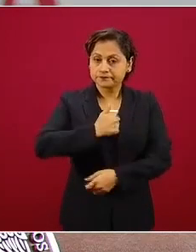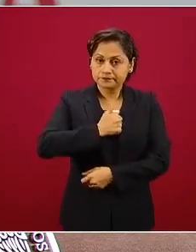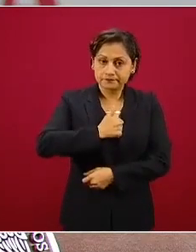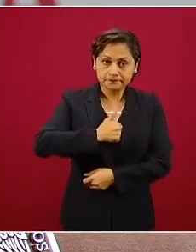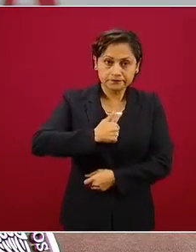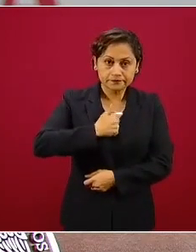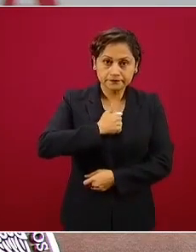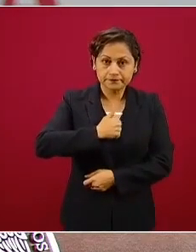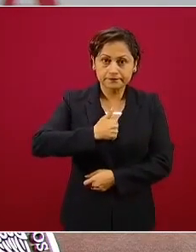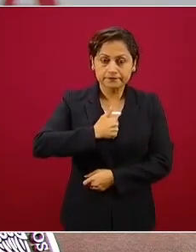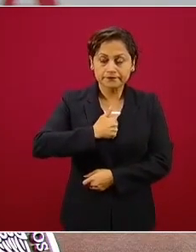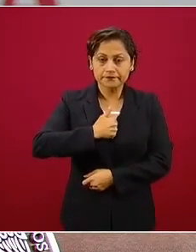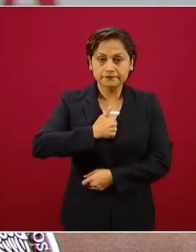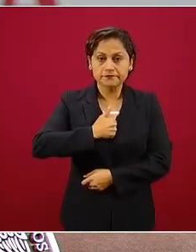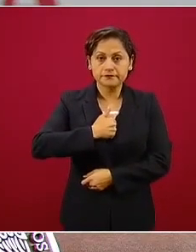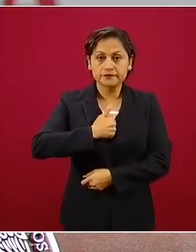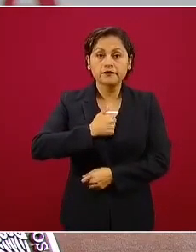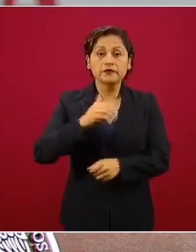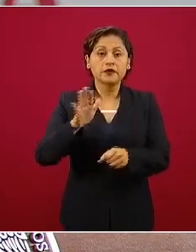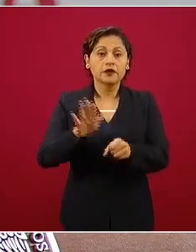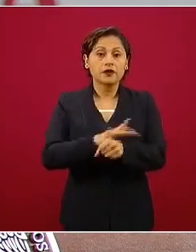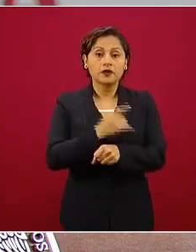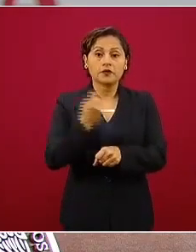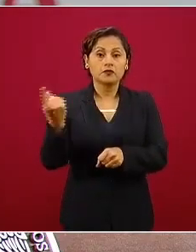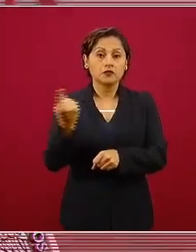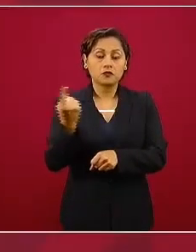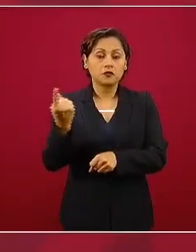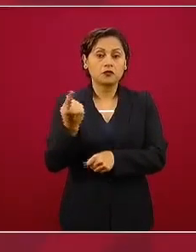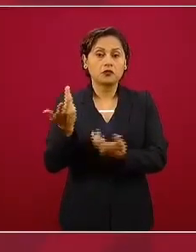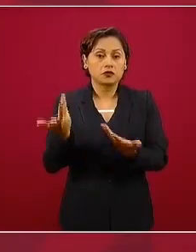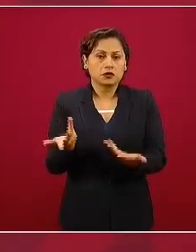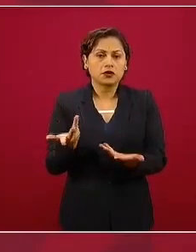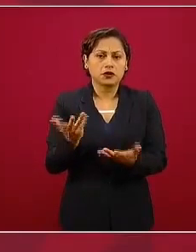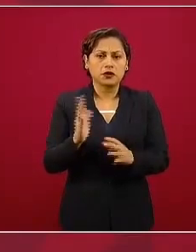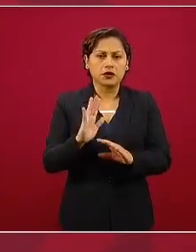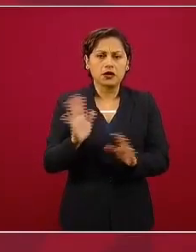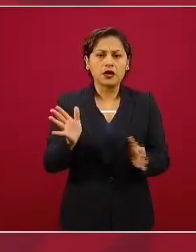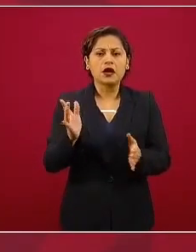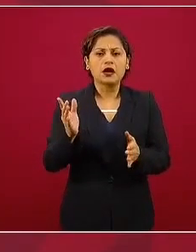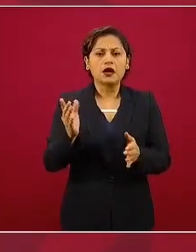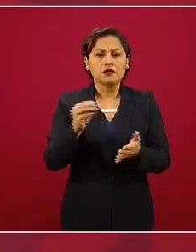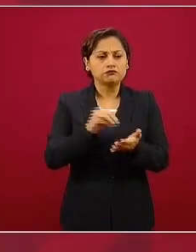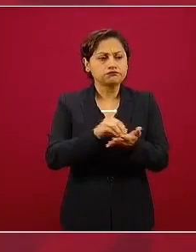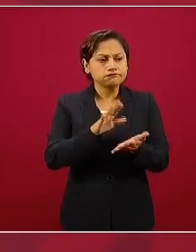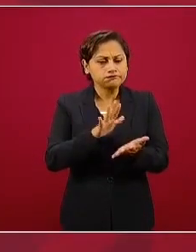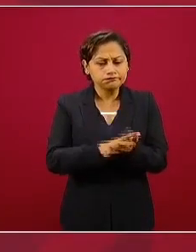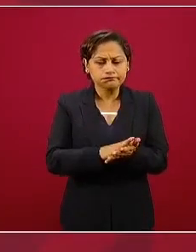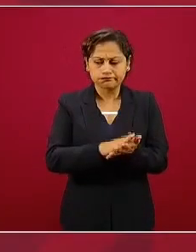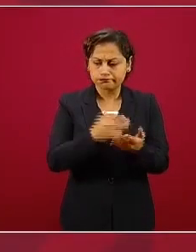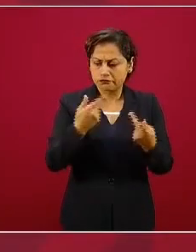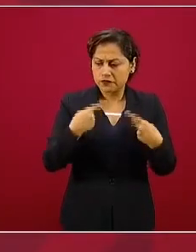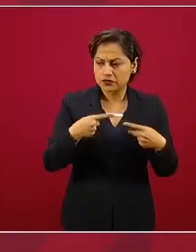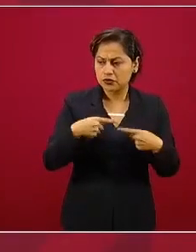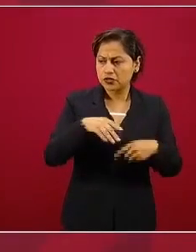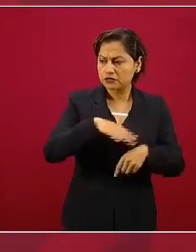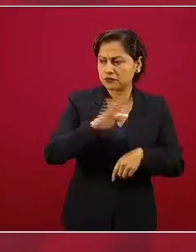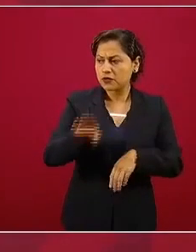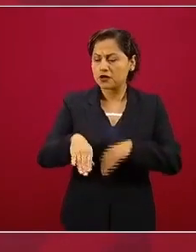que va creciendo día con día, son